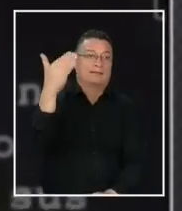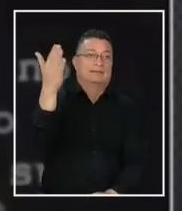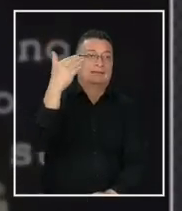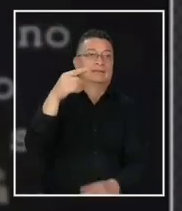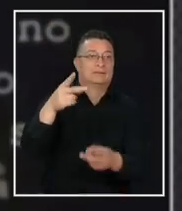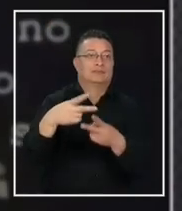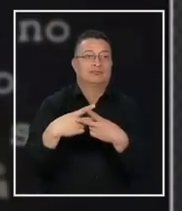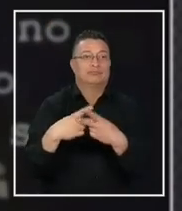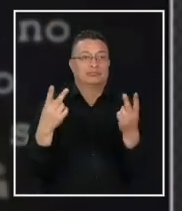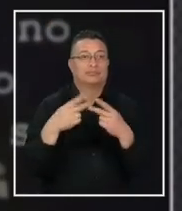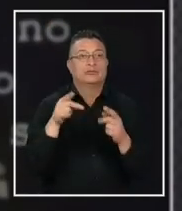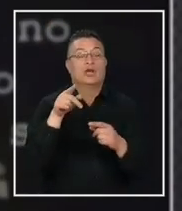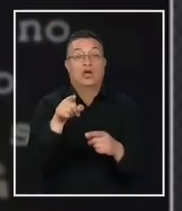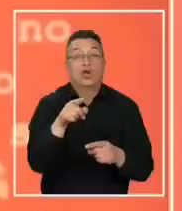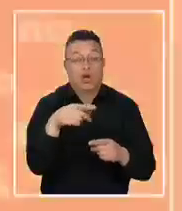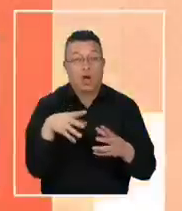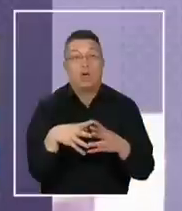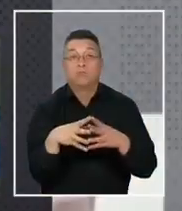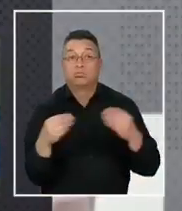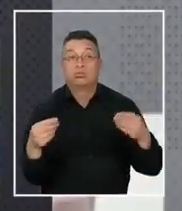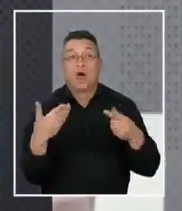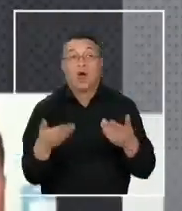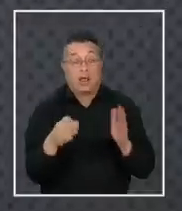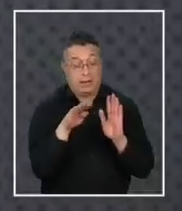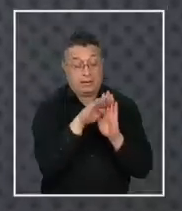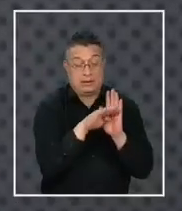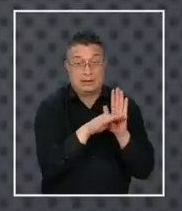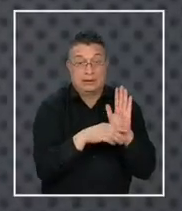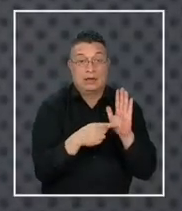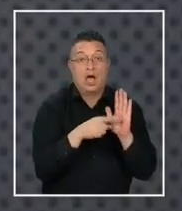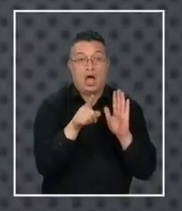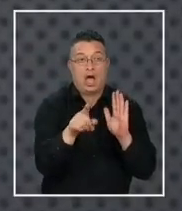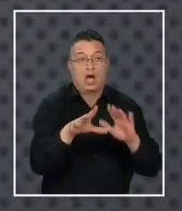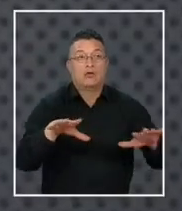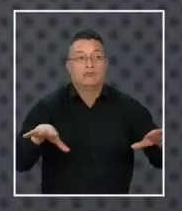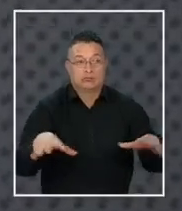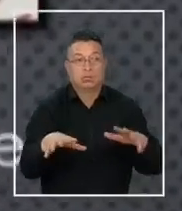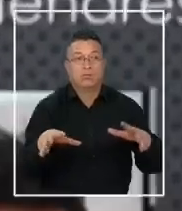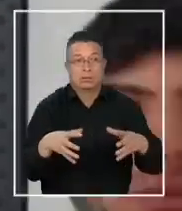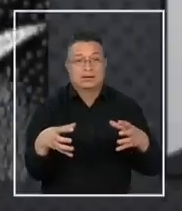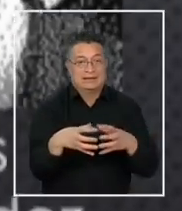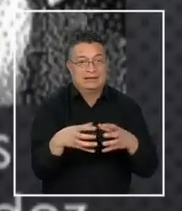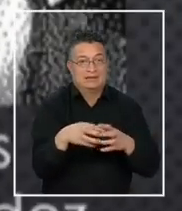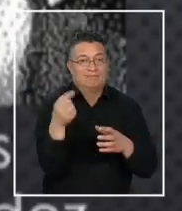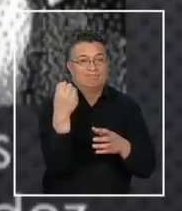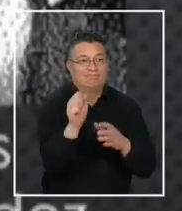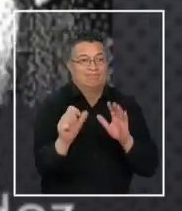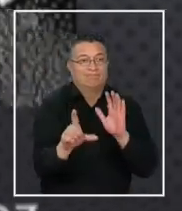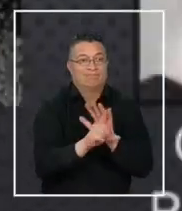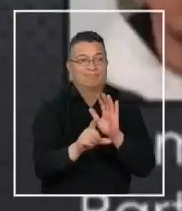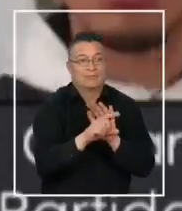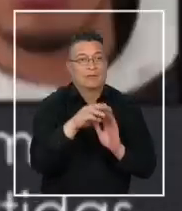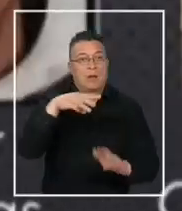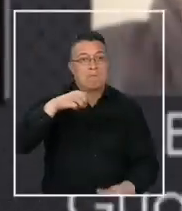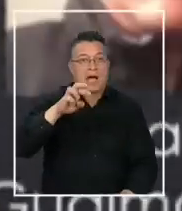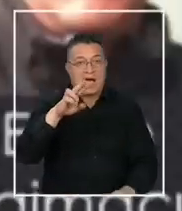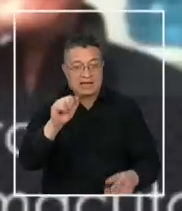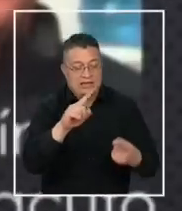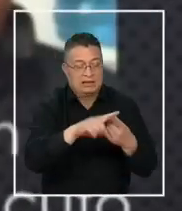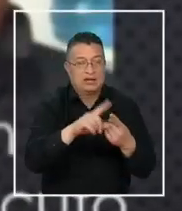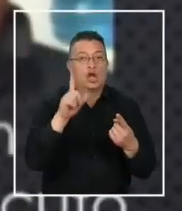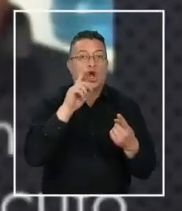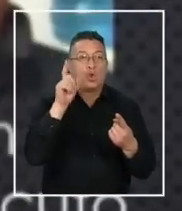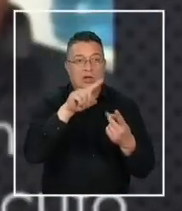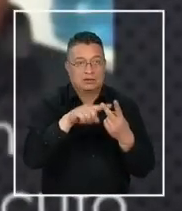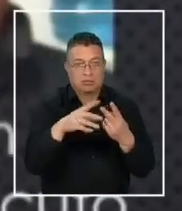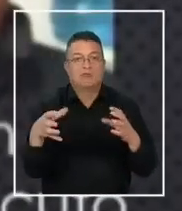Actualmente está prófugo, pero los antecedentes los indican como miembro activo del esquema delictivo que encabezaban Mari Colmenares y Luis